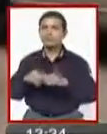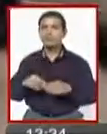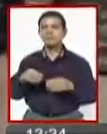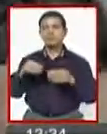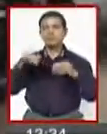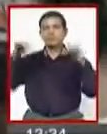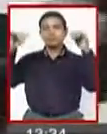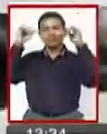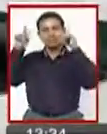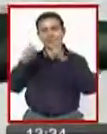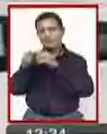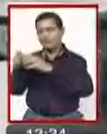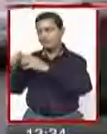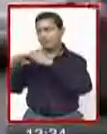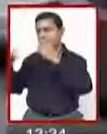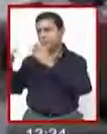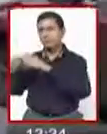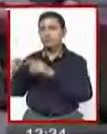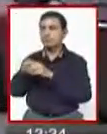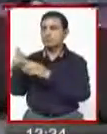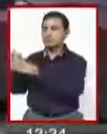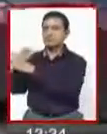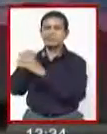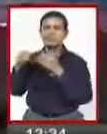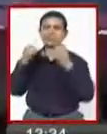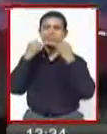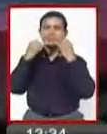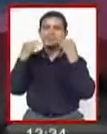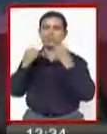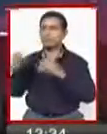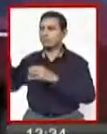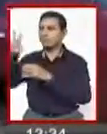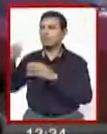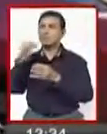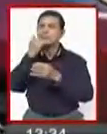cabezas de ganado, de lo cual se ha pedido un informe de su destino de todos estos bienes.